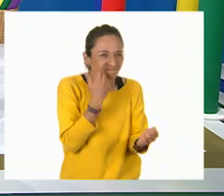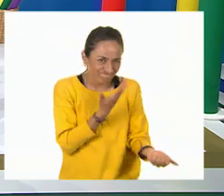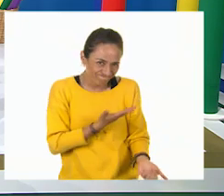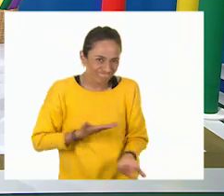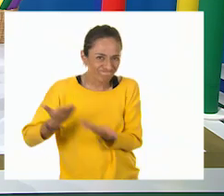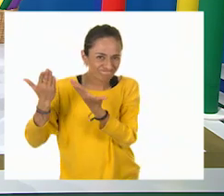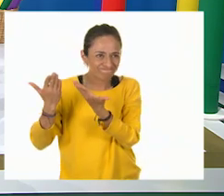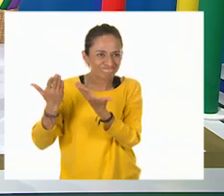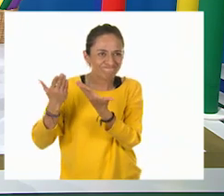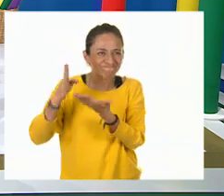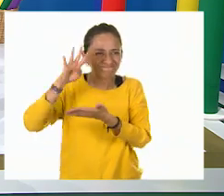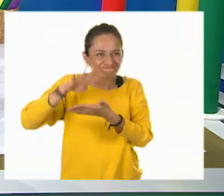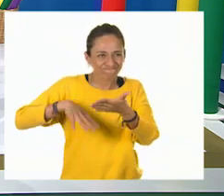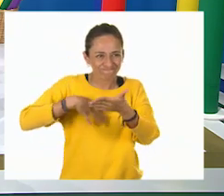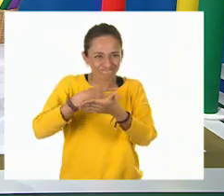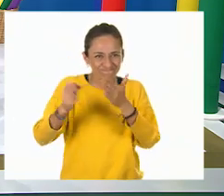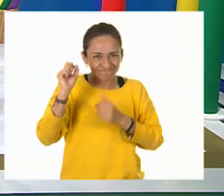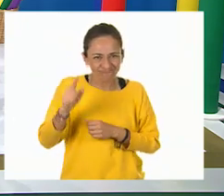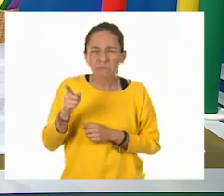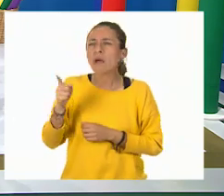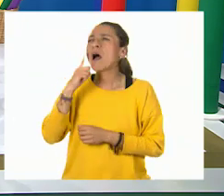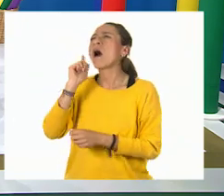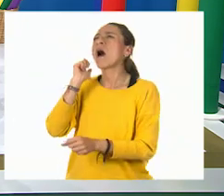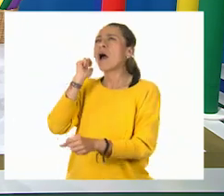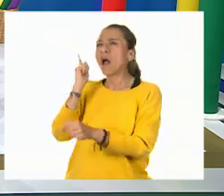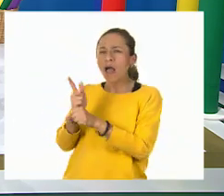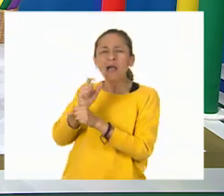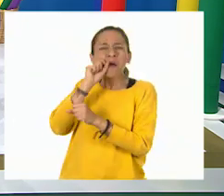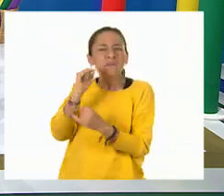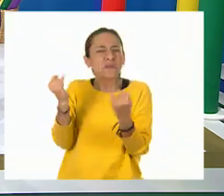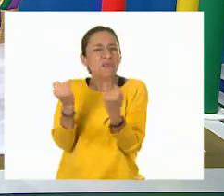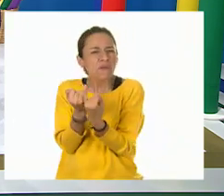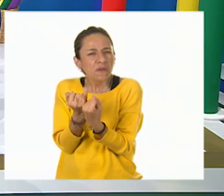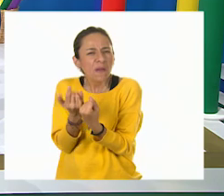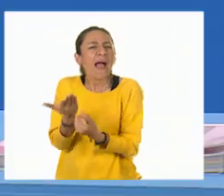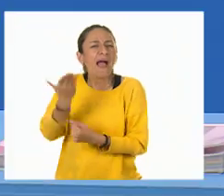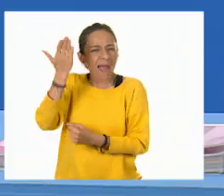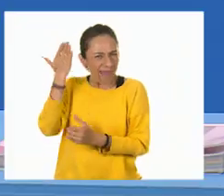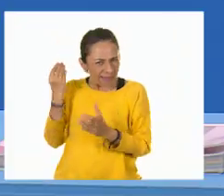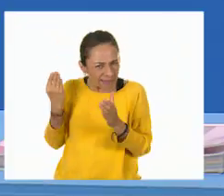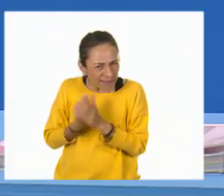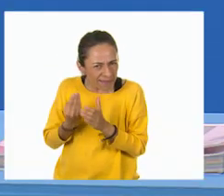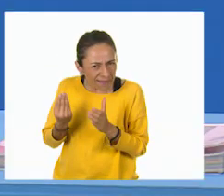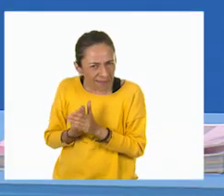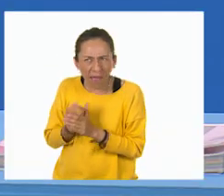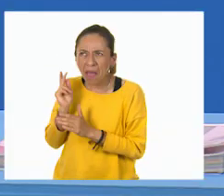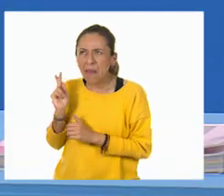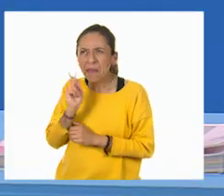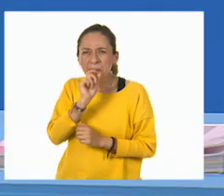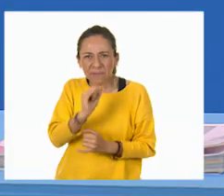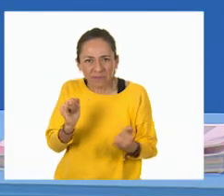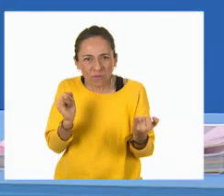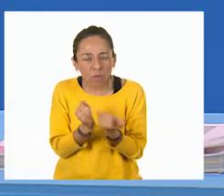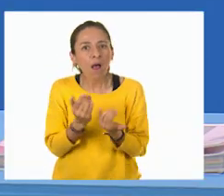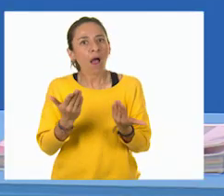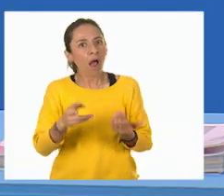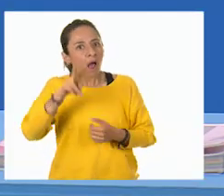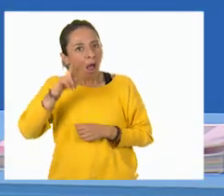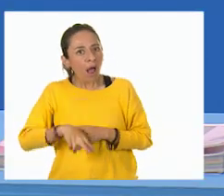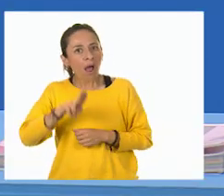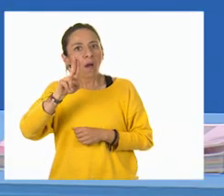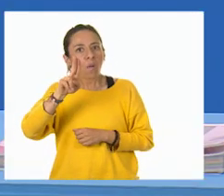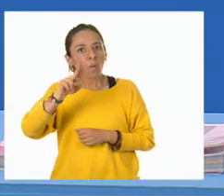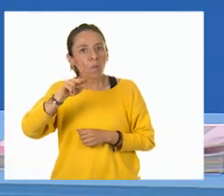Esos datos del cuadro se parecen a los de la clase anterior, maestro. Sí, claro, a las unidades de longitud.